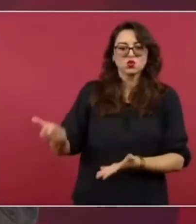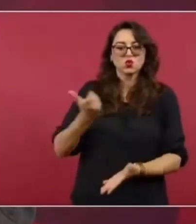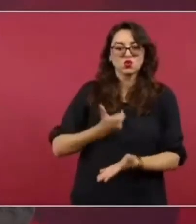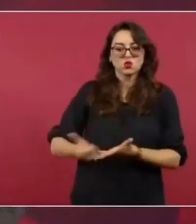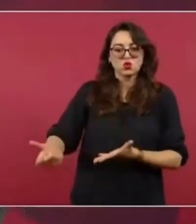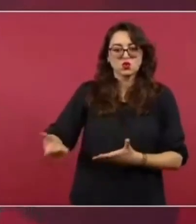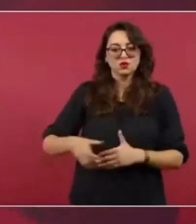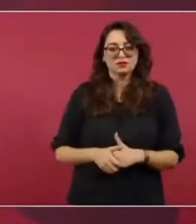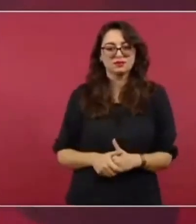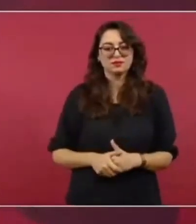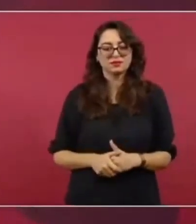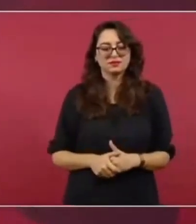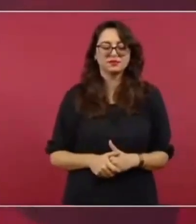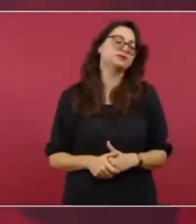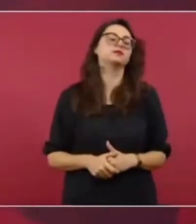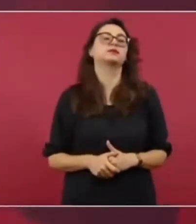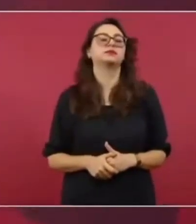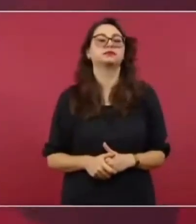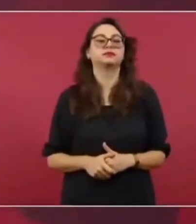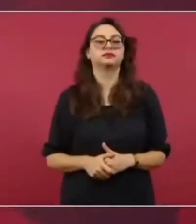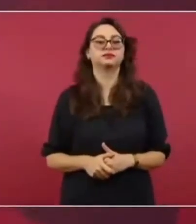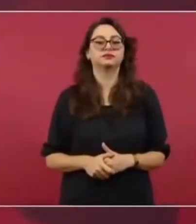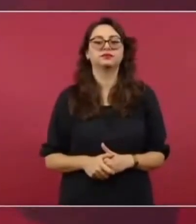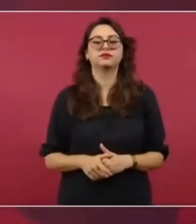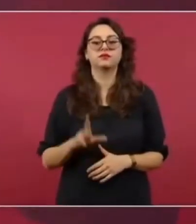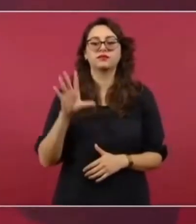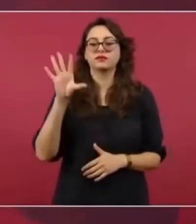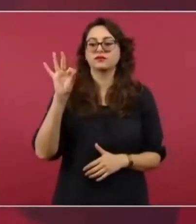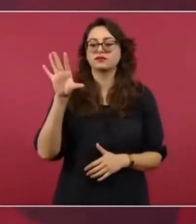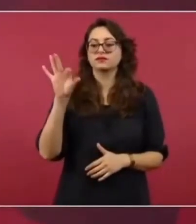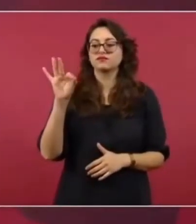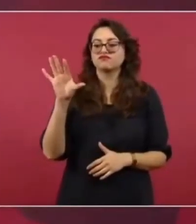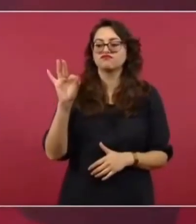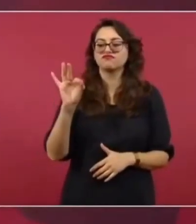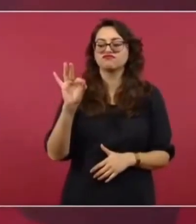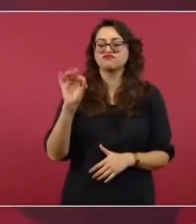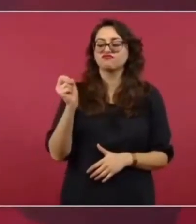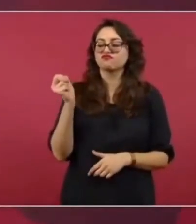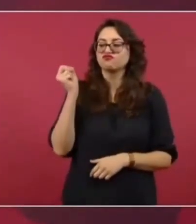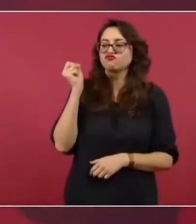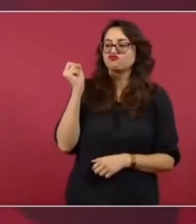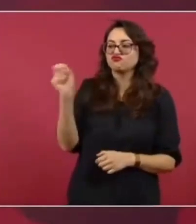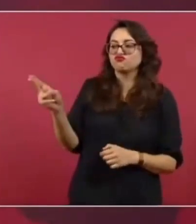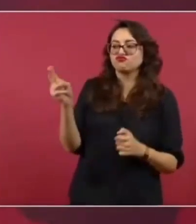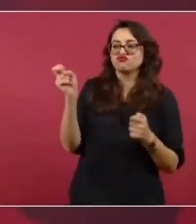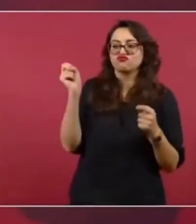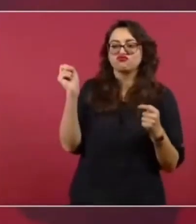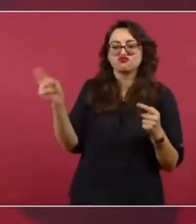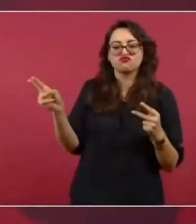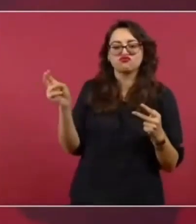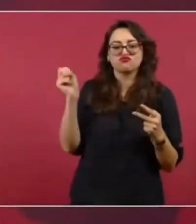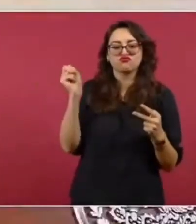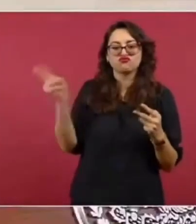y tienen cuarenta privilegios especiales